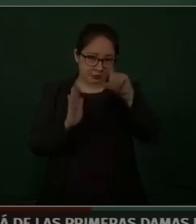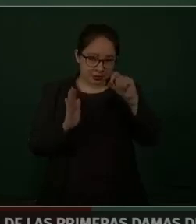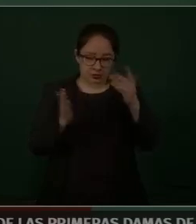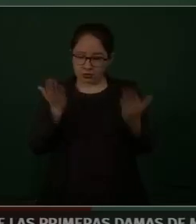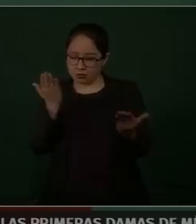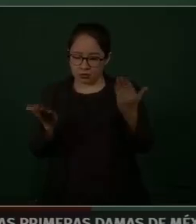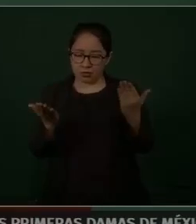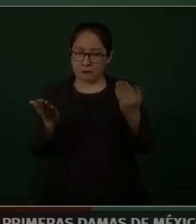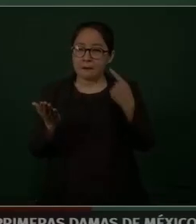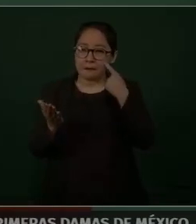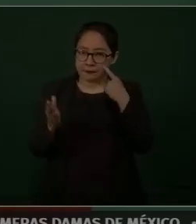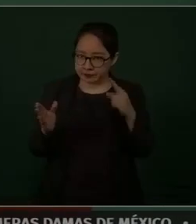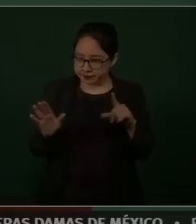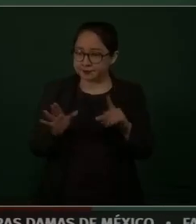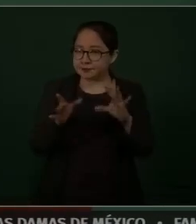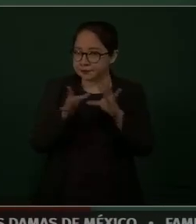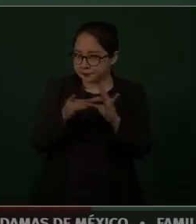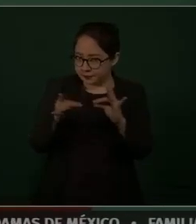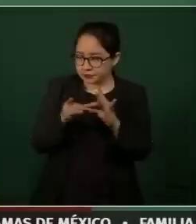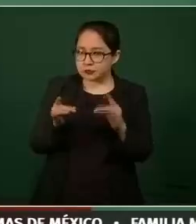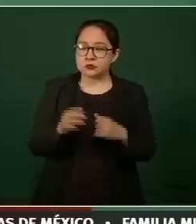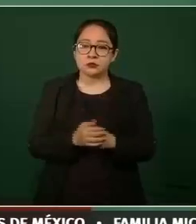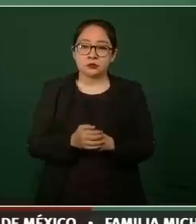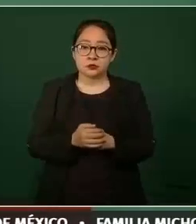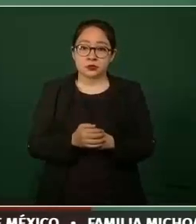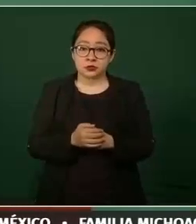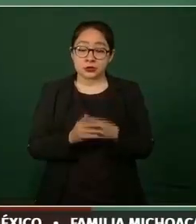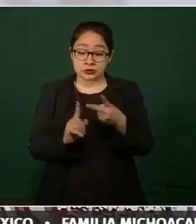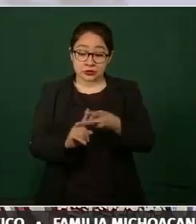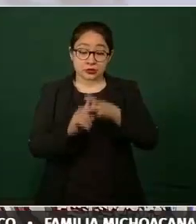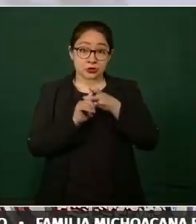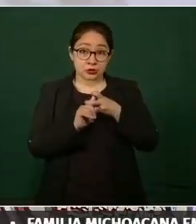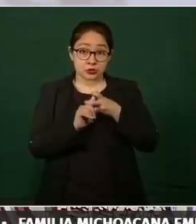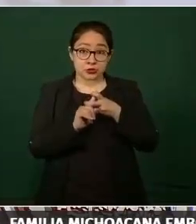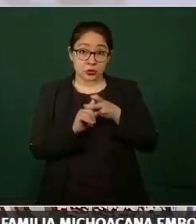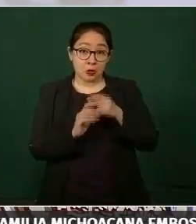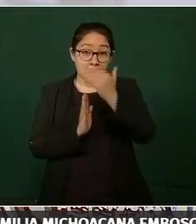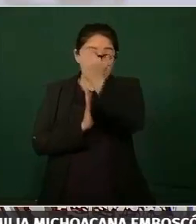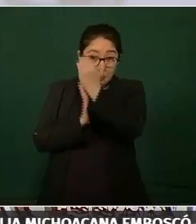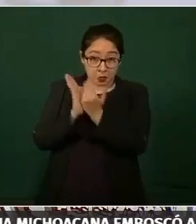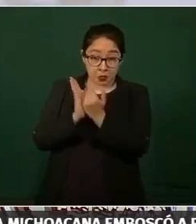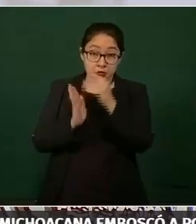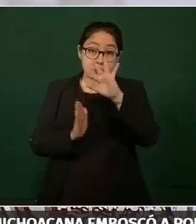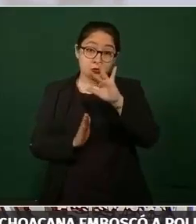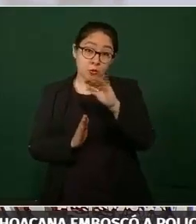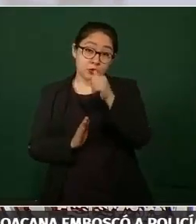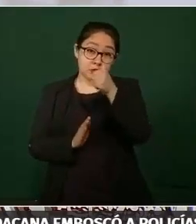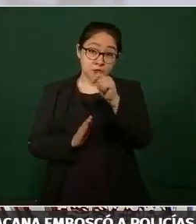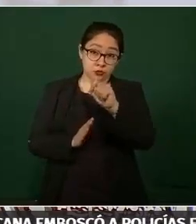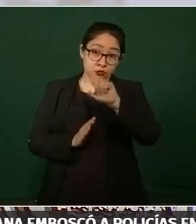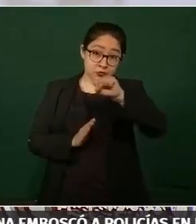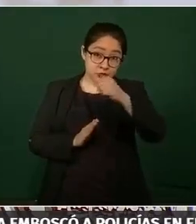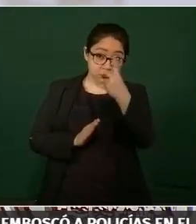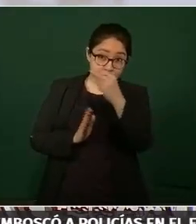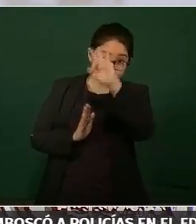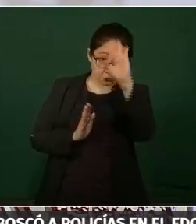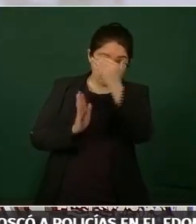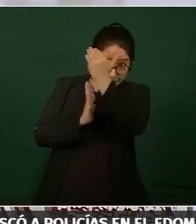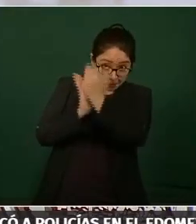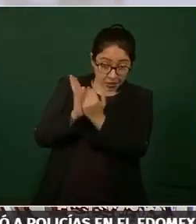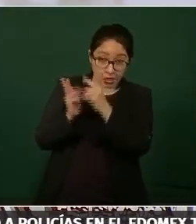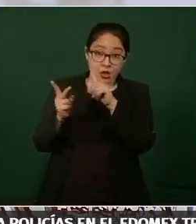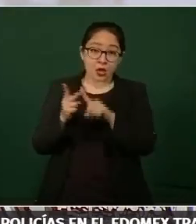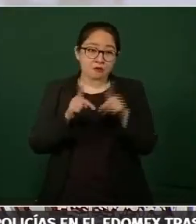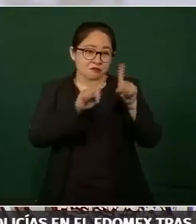En resumen, el secuestro disminuyó 56.62%, el robo en diversas